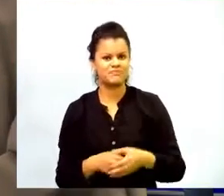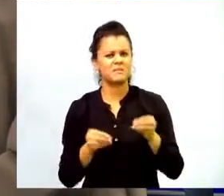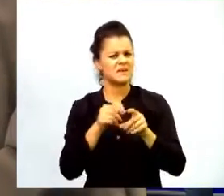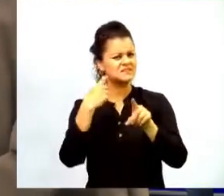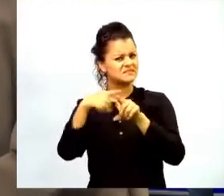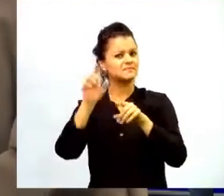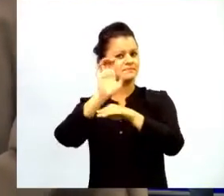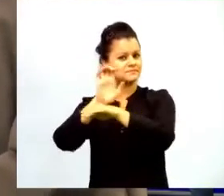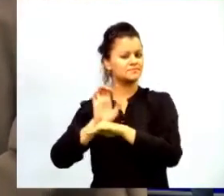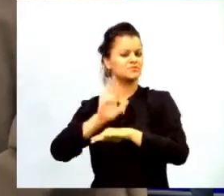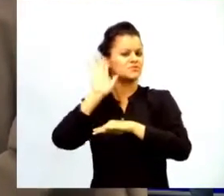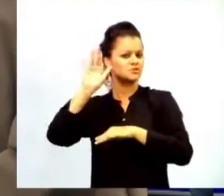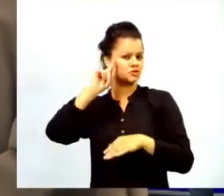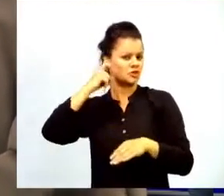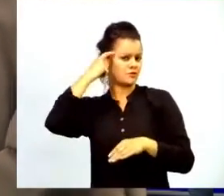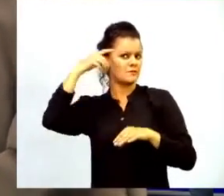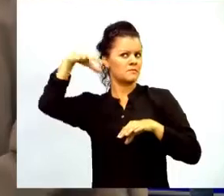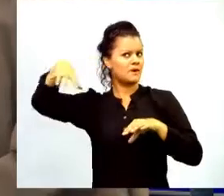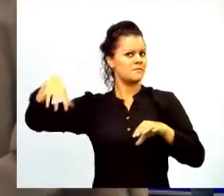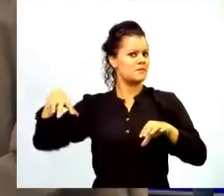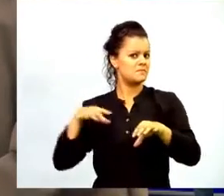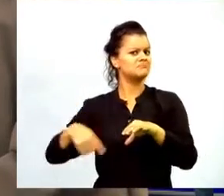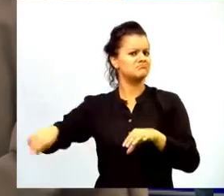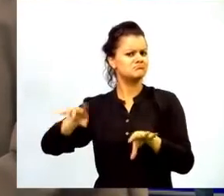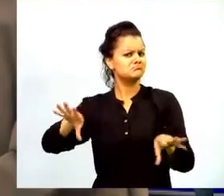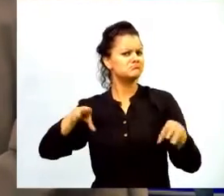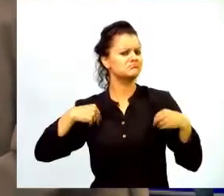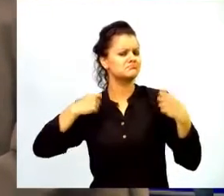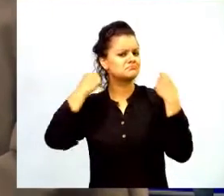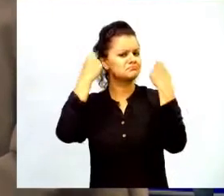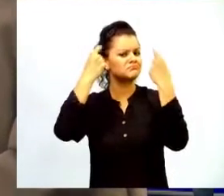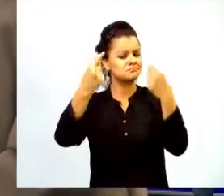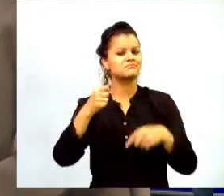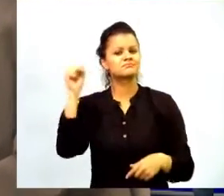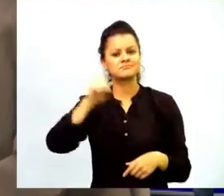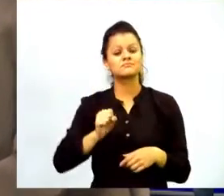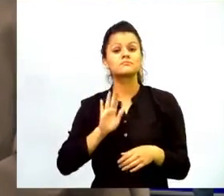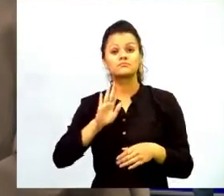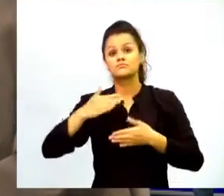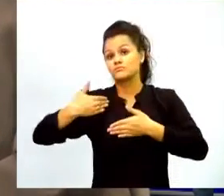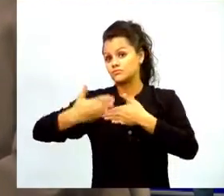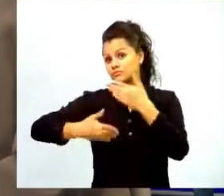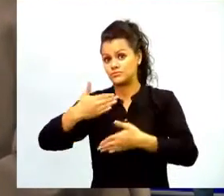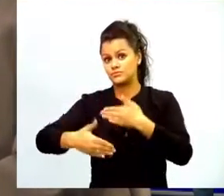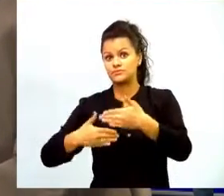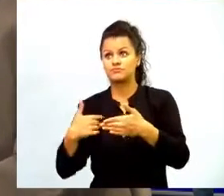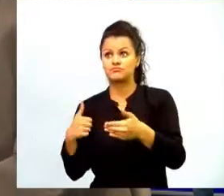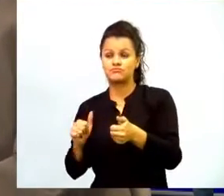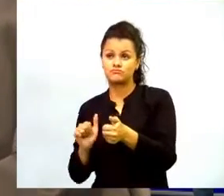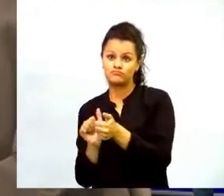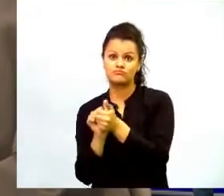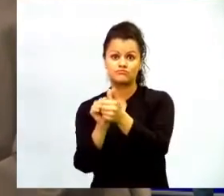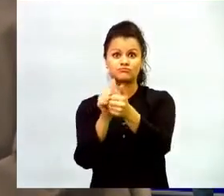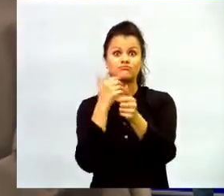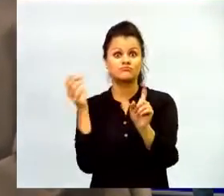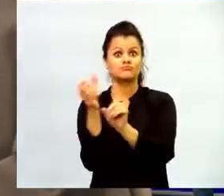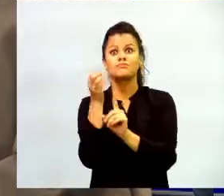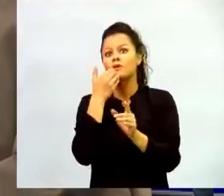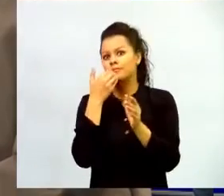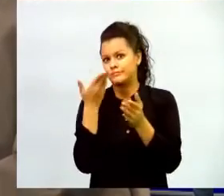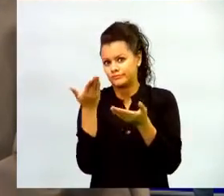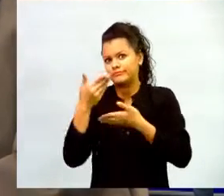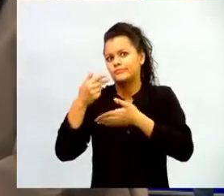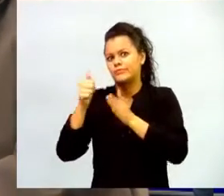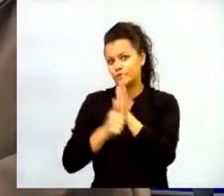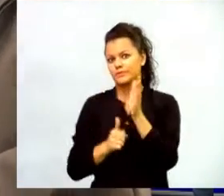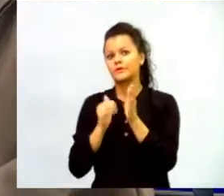gubernamentales esto se ha entendido muy bien los procesos de acompañamiento que se han logrado por ejemplo con programas como computadores